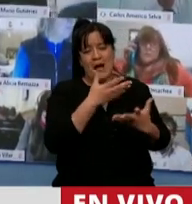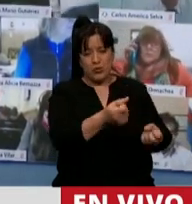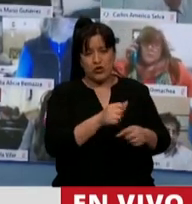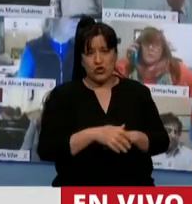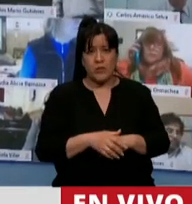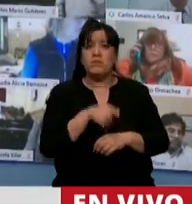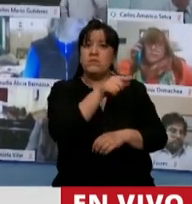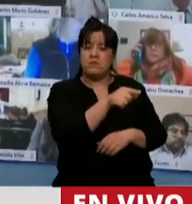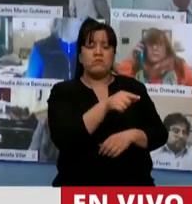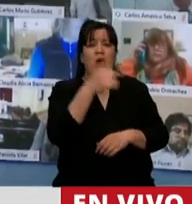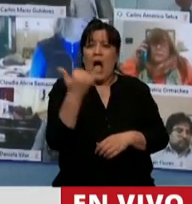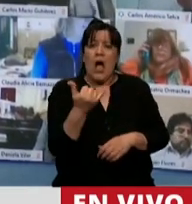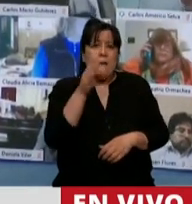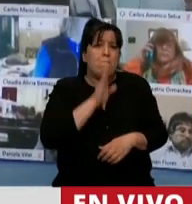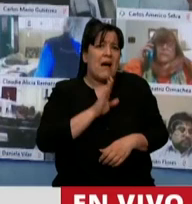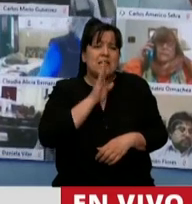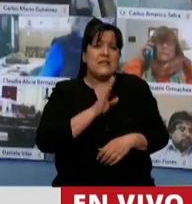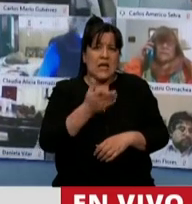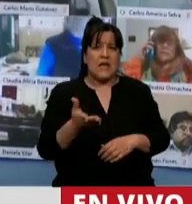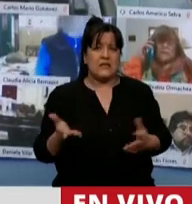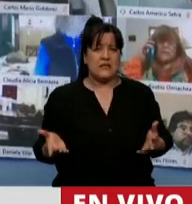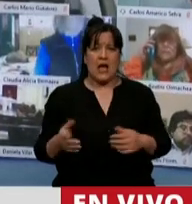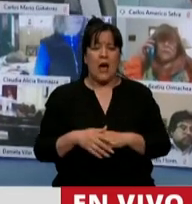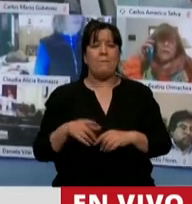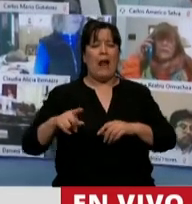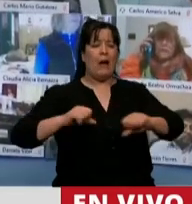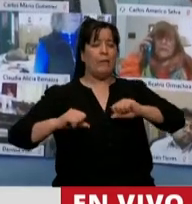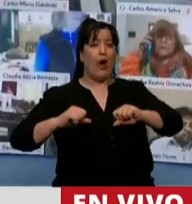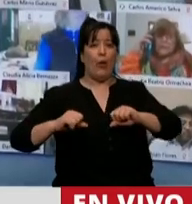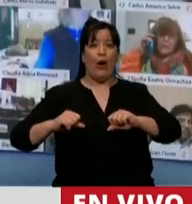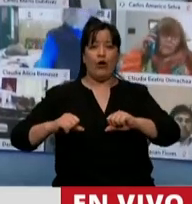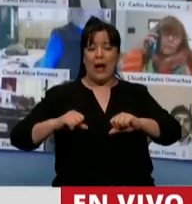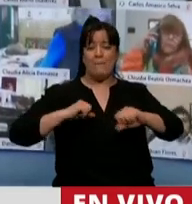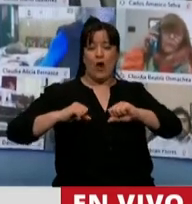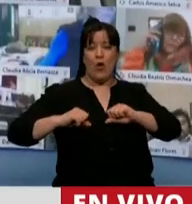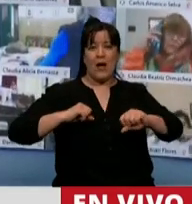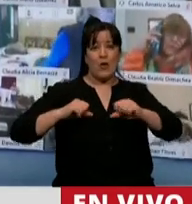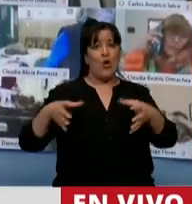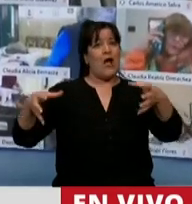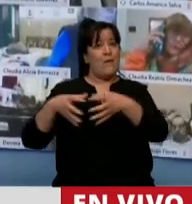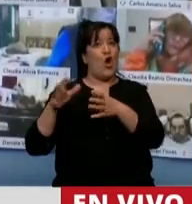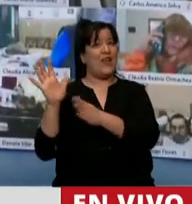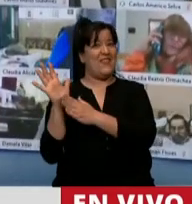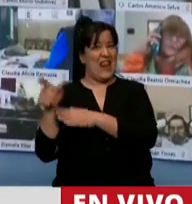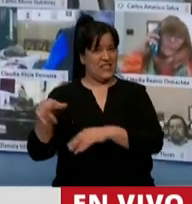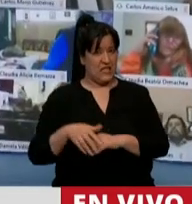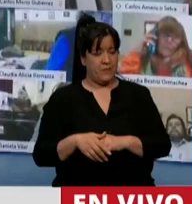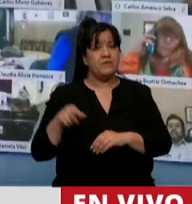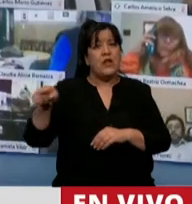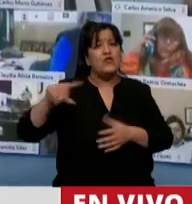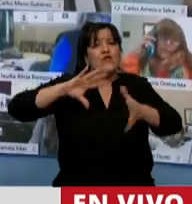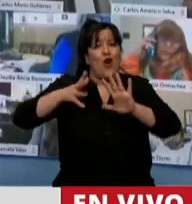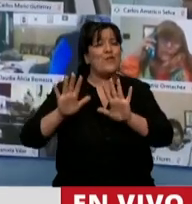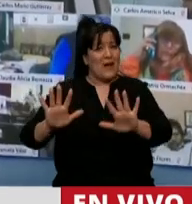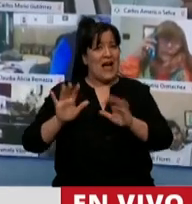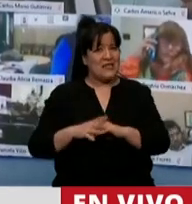Esa paciencia infinita para no caer en las provocaciones del bloque de la derecha. Ellos hoy han actuado como